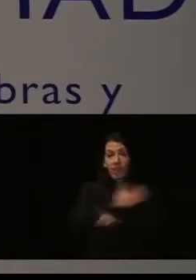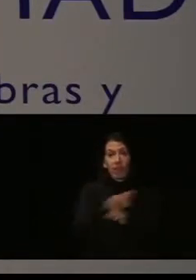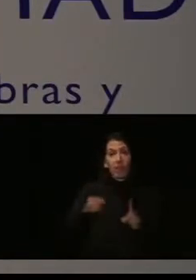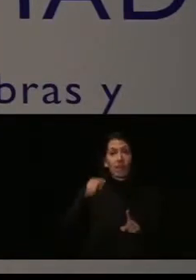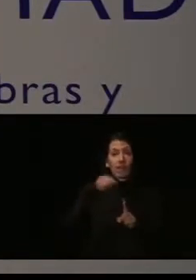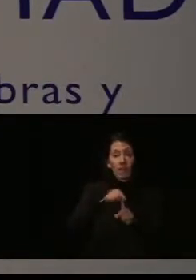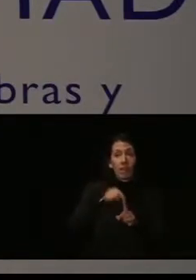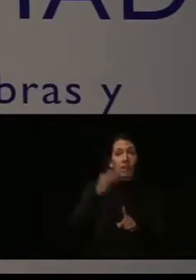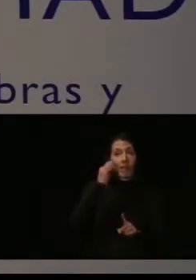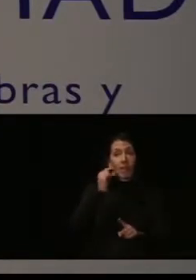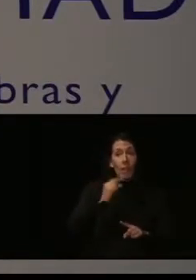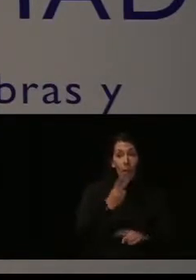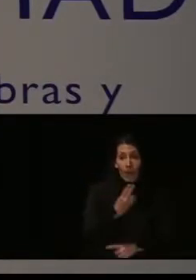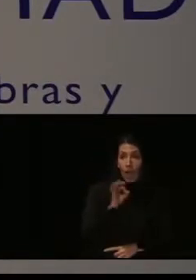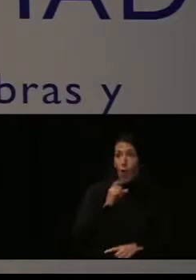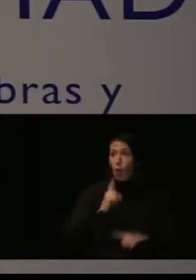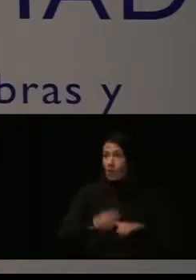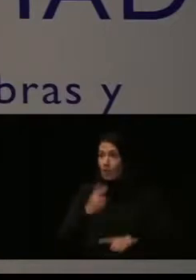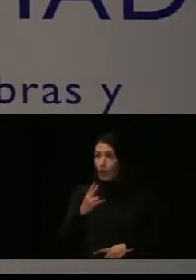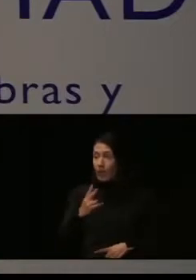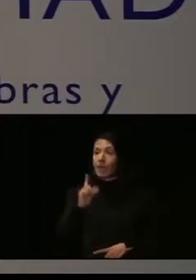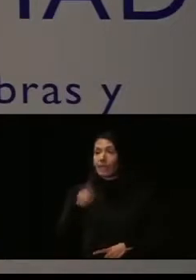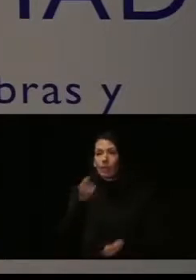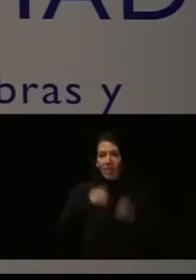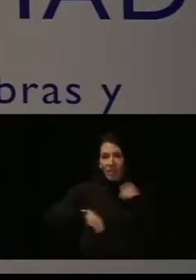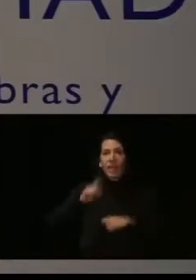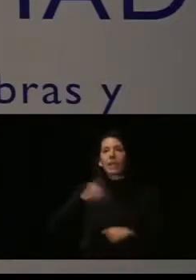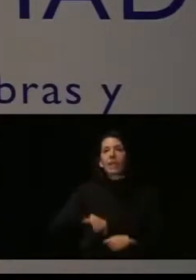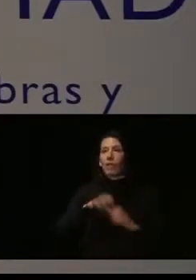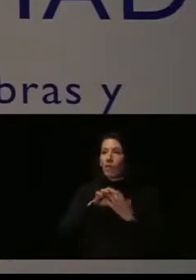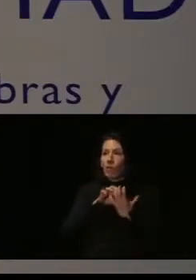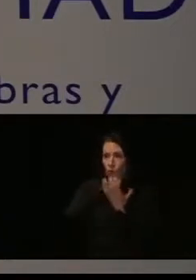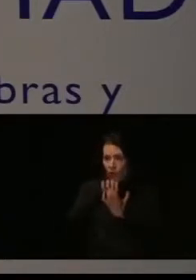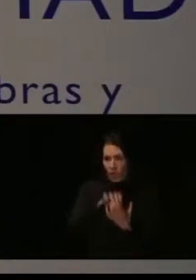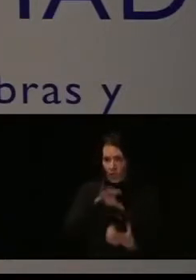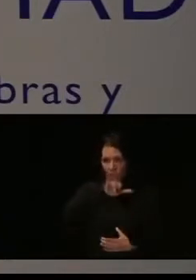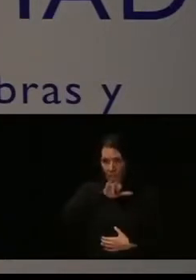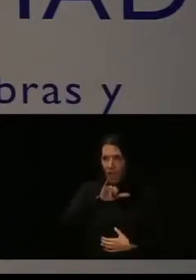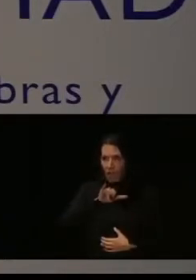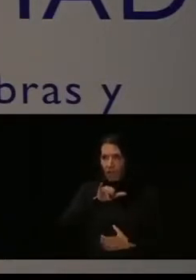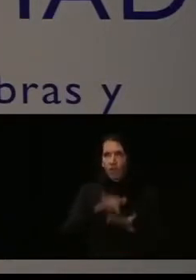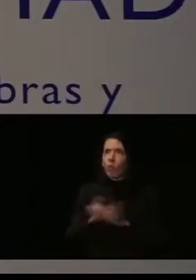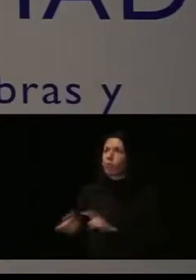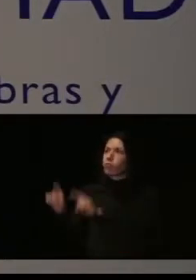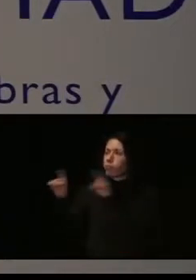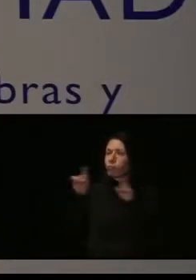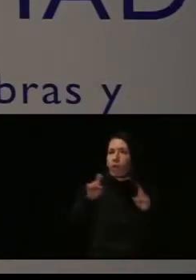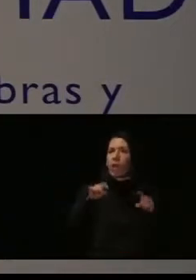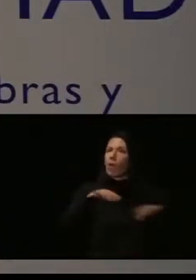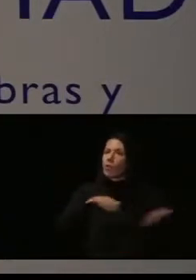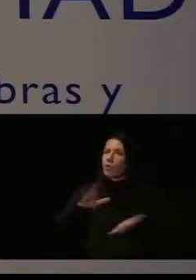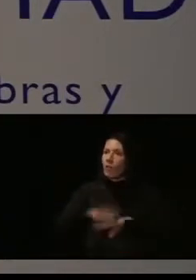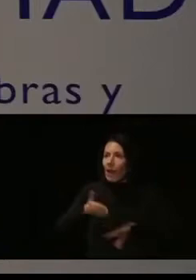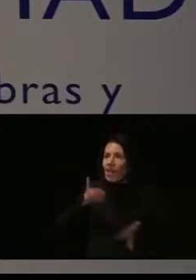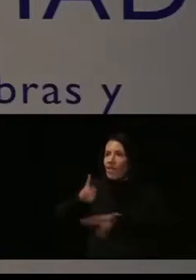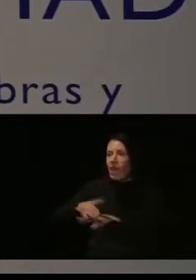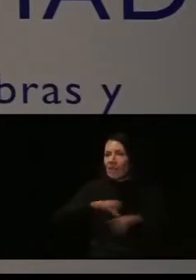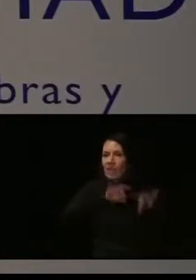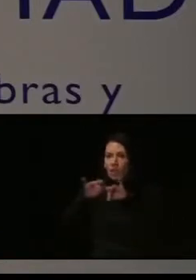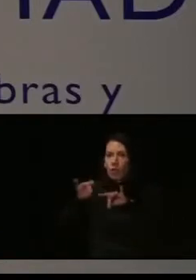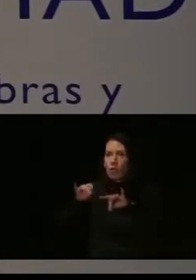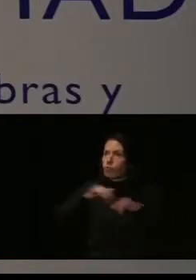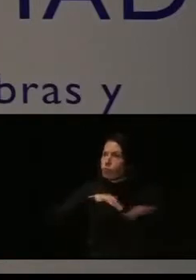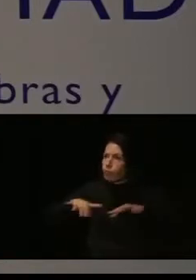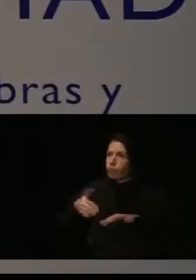expareja y en la red municipal de trata con unidades móviles, furgonetas que actúan de manera proactiva y que van al territorio de manera proactiva